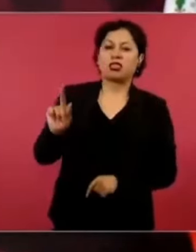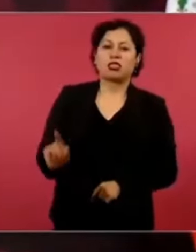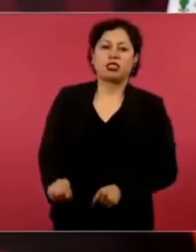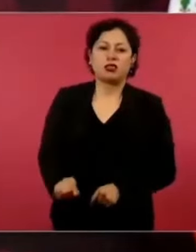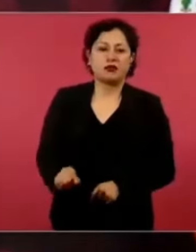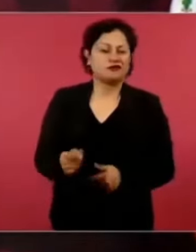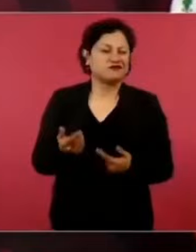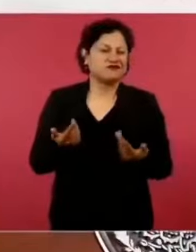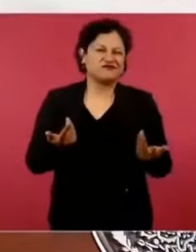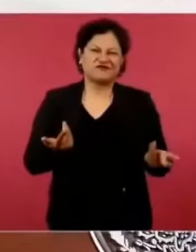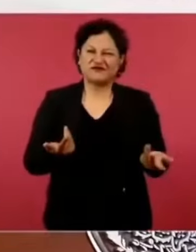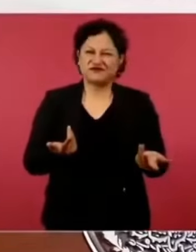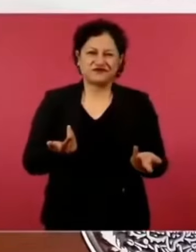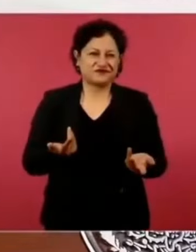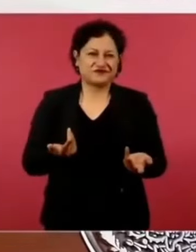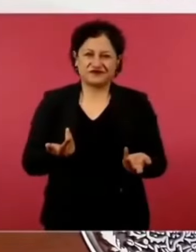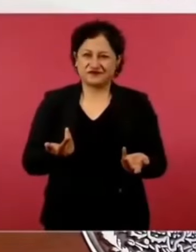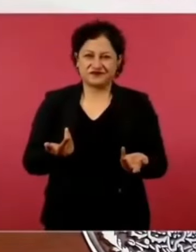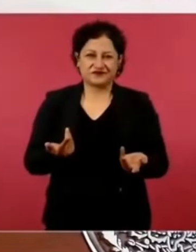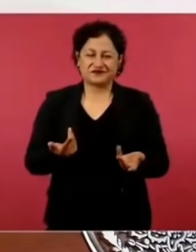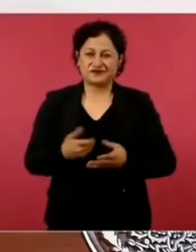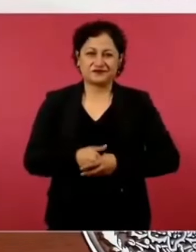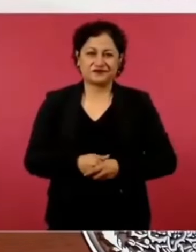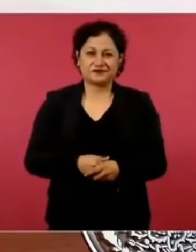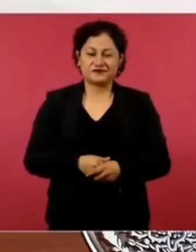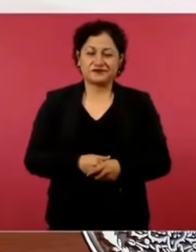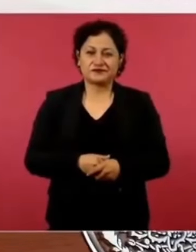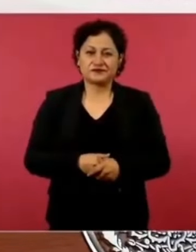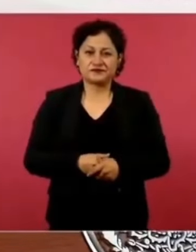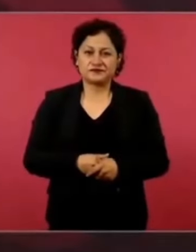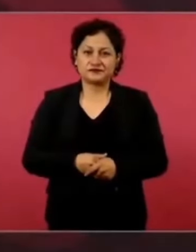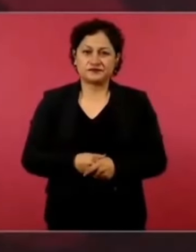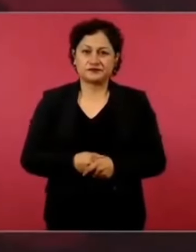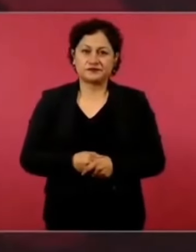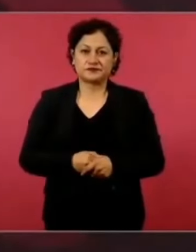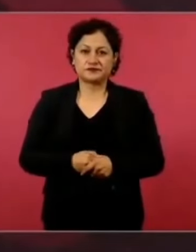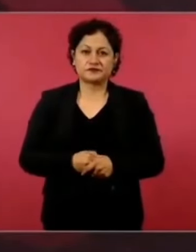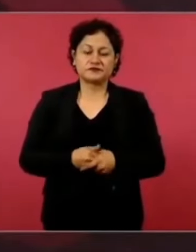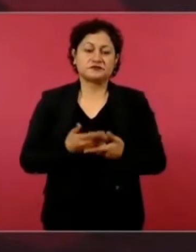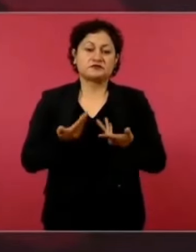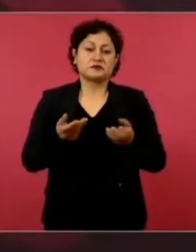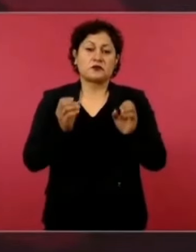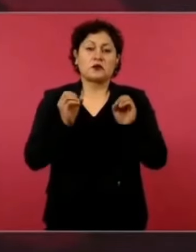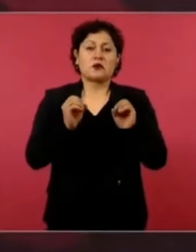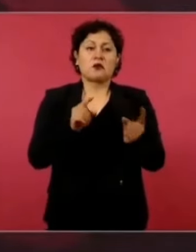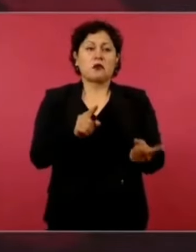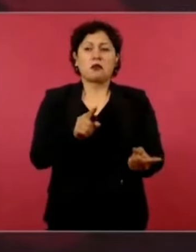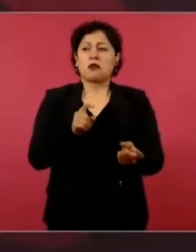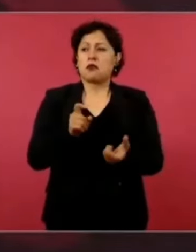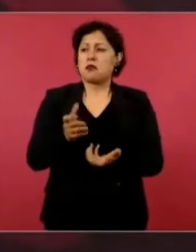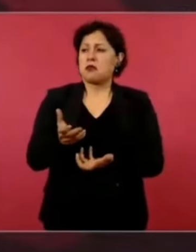acumular dinero, poder,